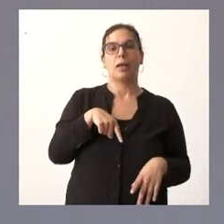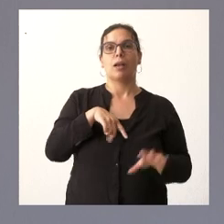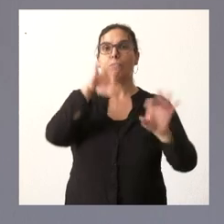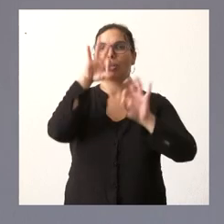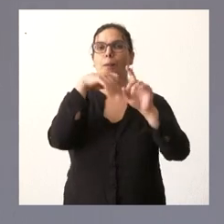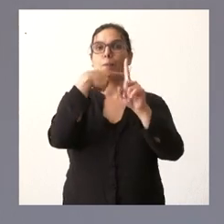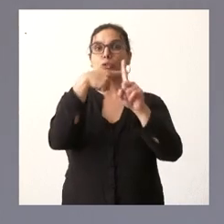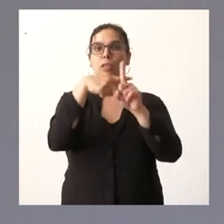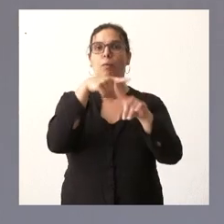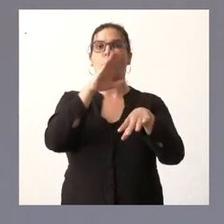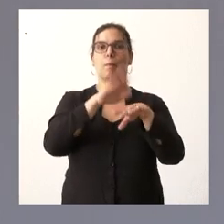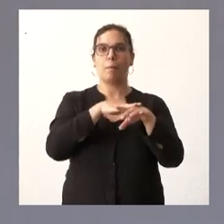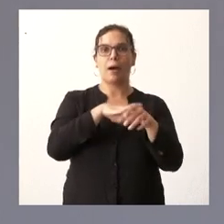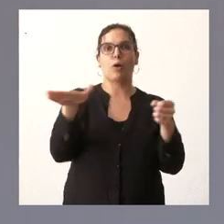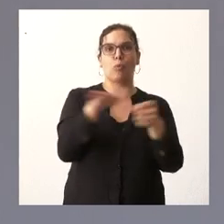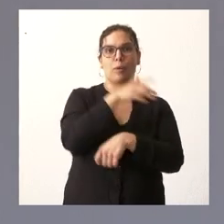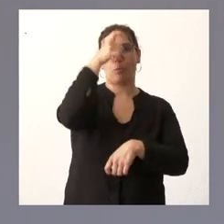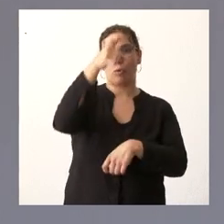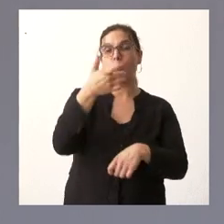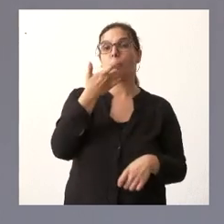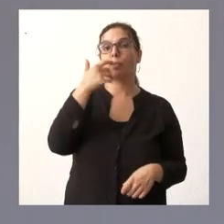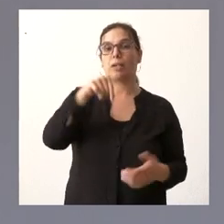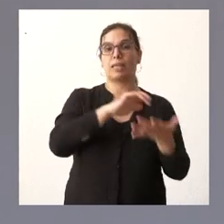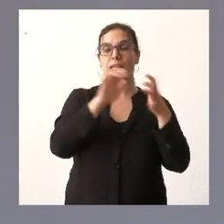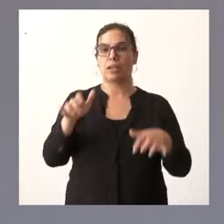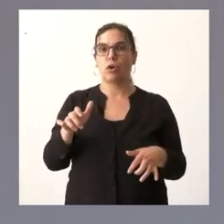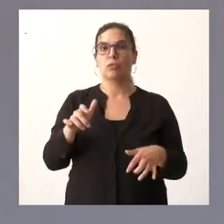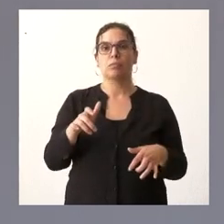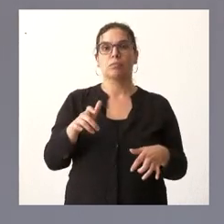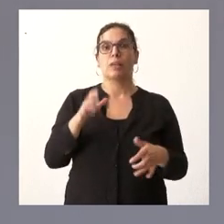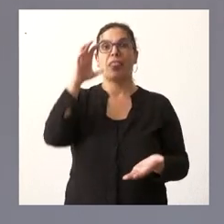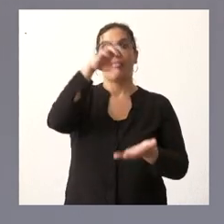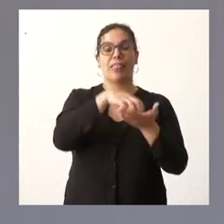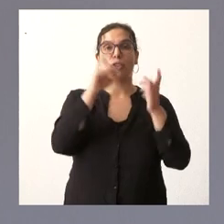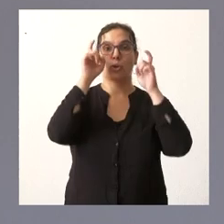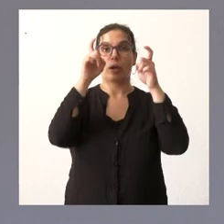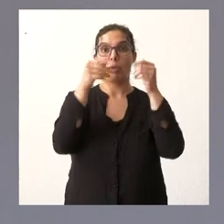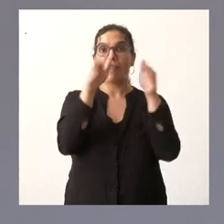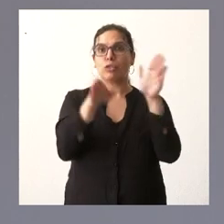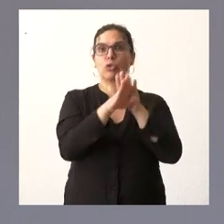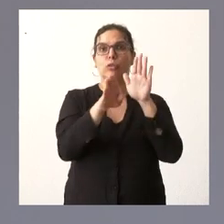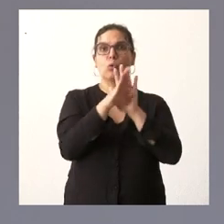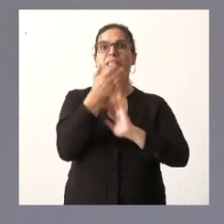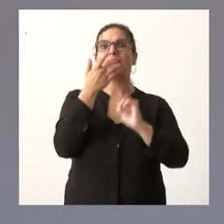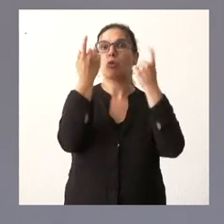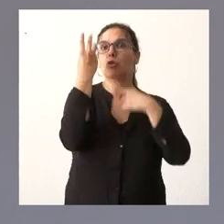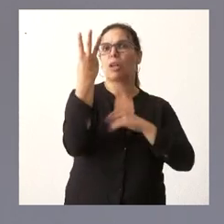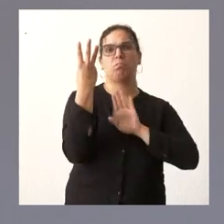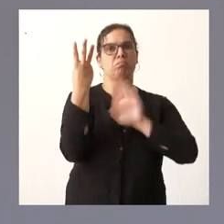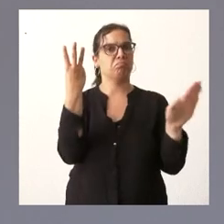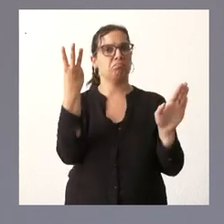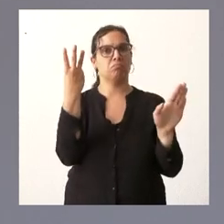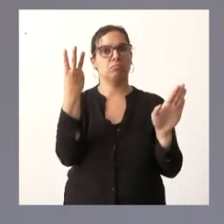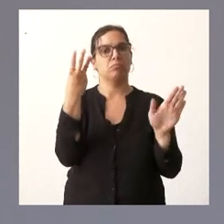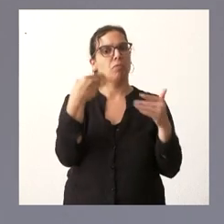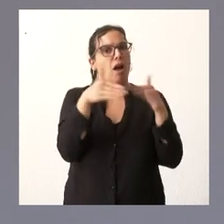para llegar al mundo rural como usted sabe por ejemplo en Castilla y León mantenemos abierto un centro educativo si hay al menos tres alumnos y por tanto ese es el dato